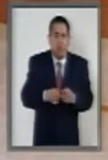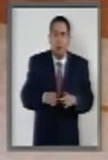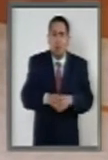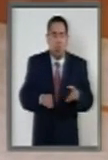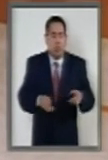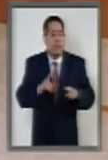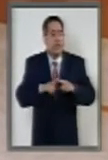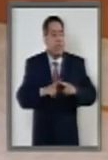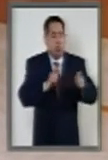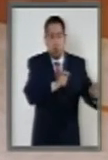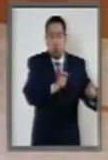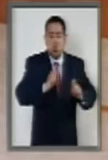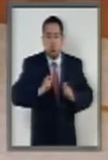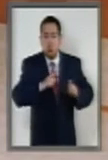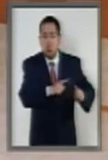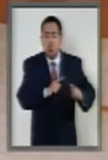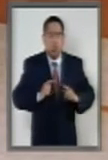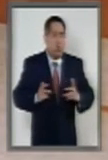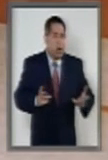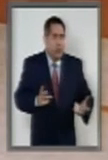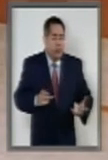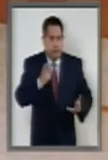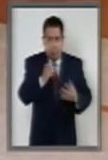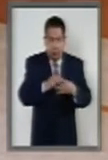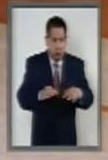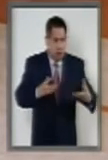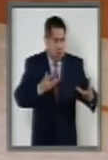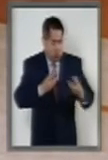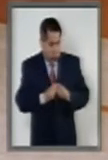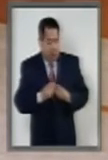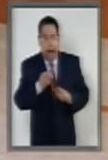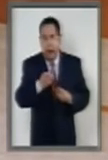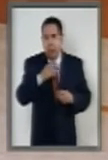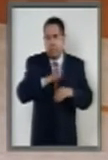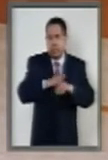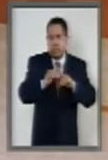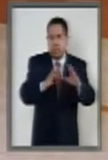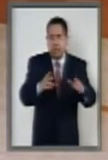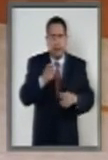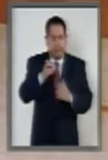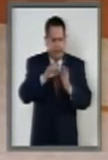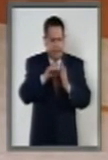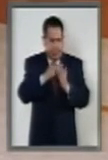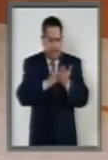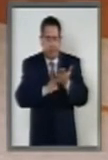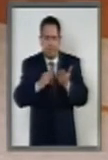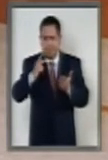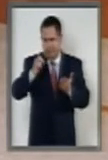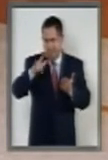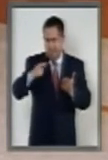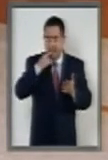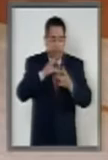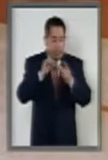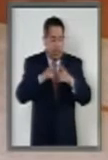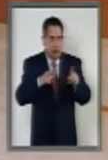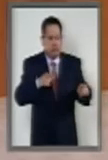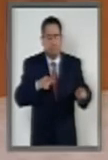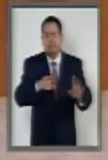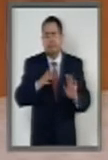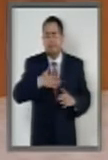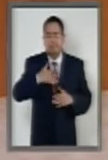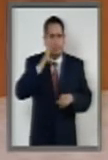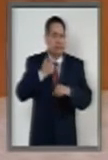delitos que vienen contenidos en el Código Penal se refieren también a esta fiscalía.